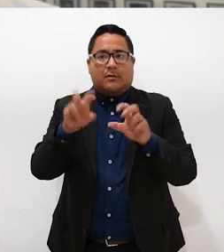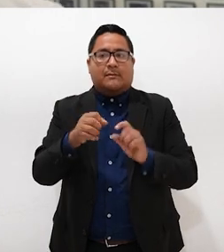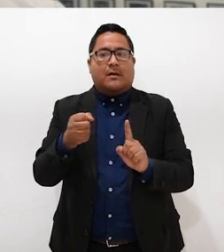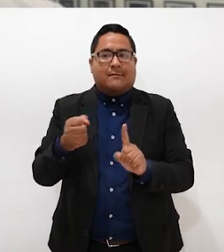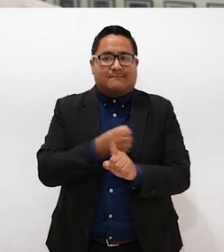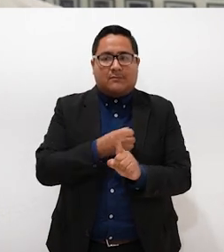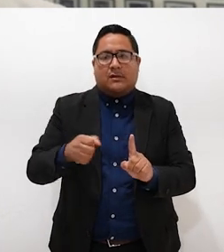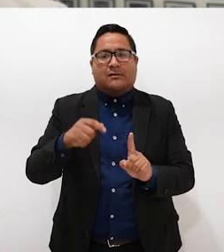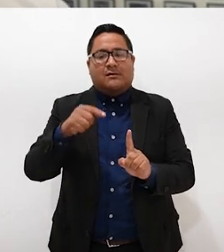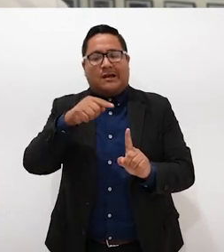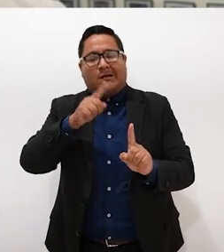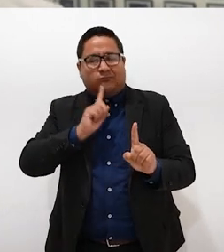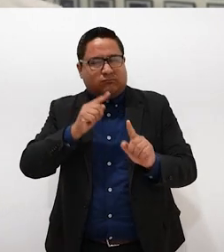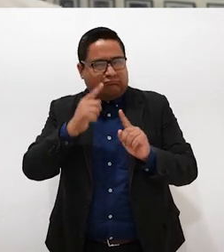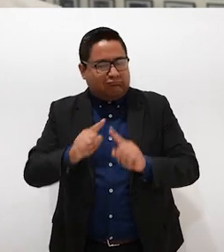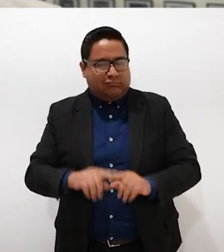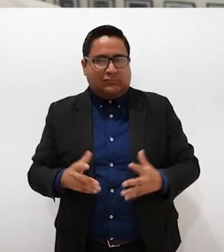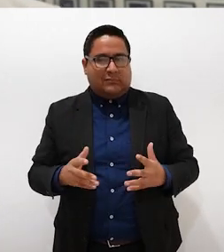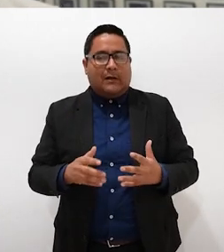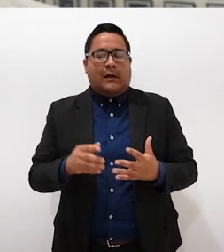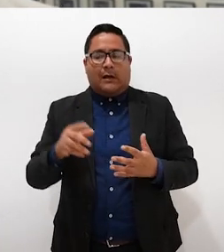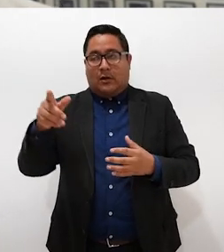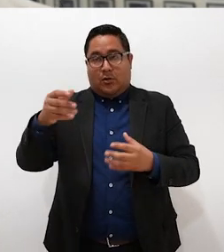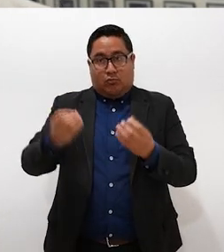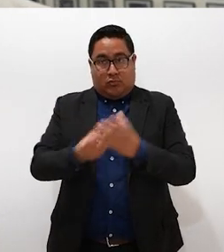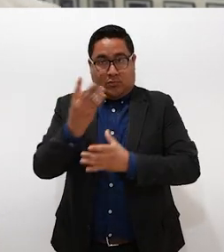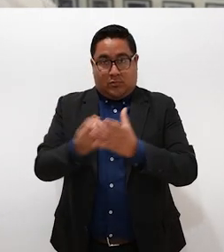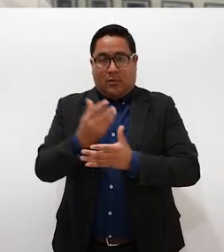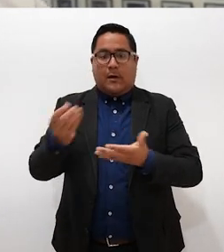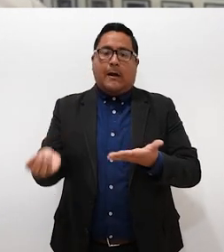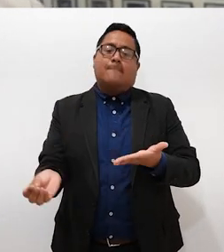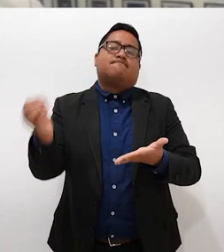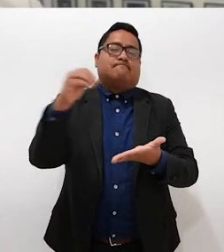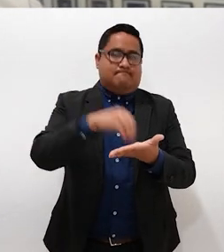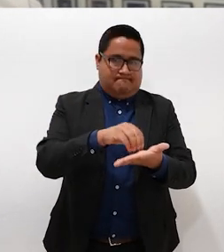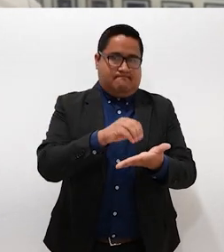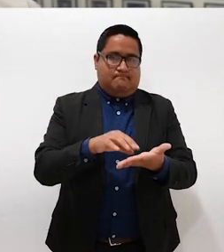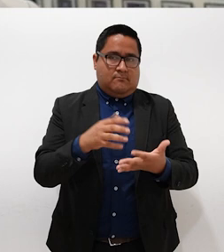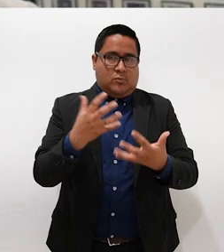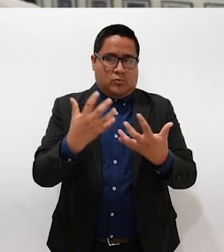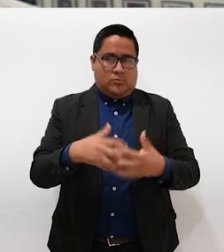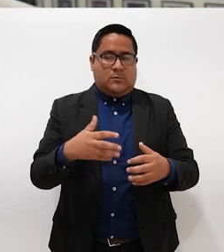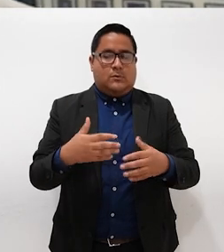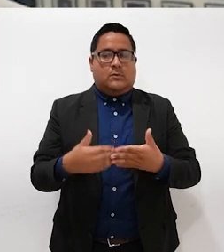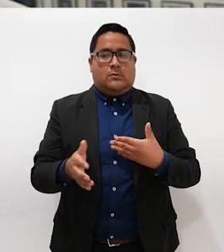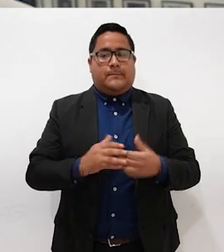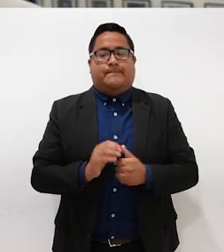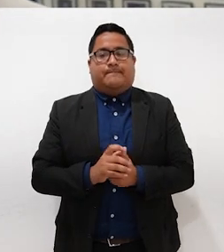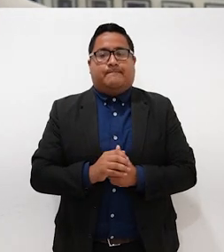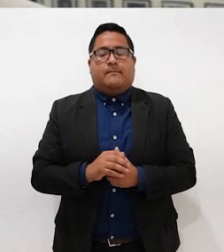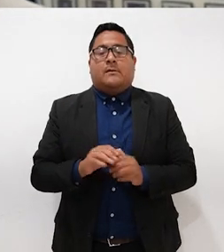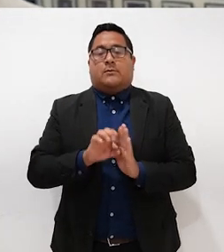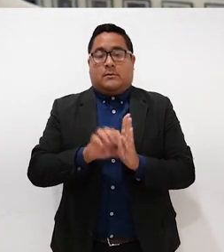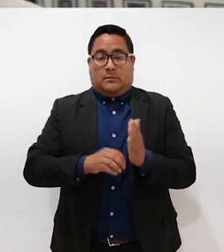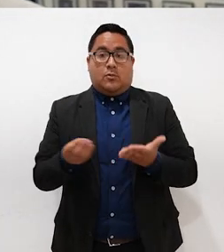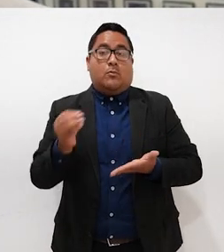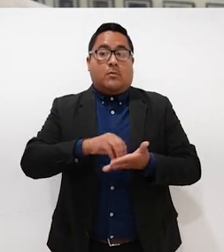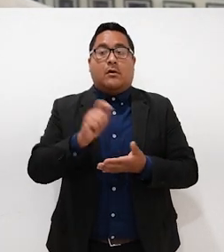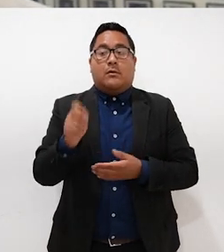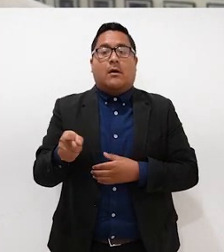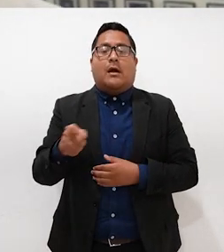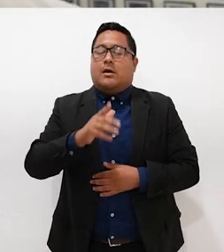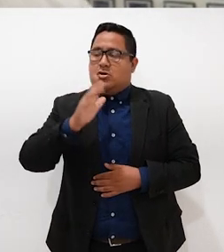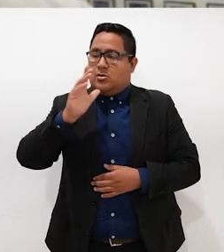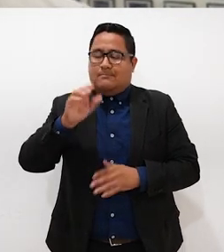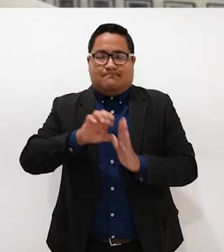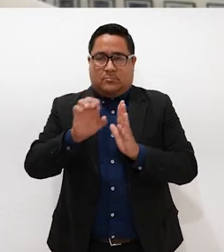violencias de género. Entonces, vamos a salvar la parte que tiene que ver con la imposibilidad de que alguien pueda ser electo